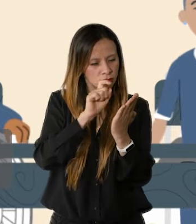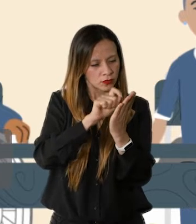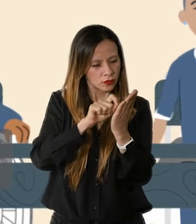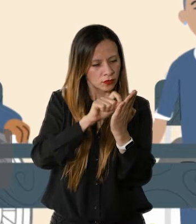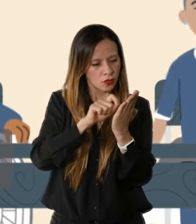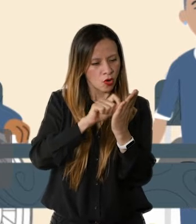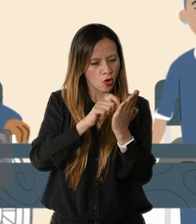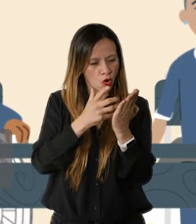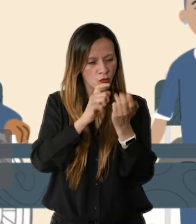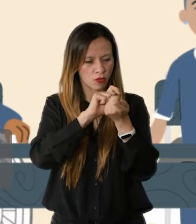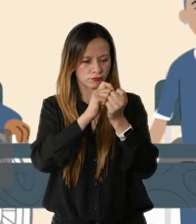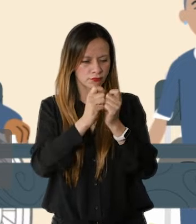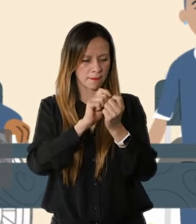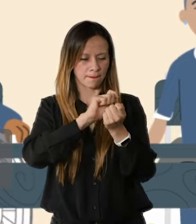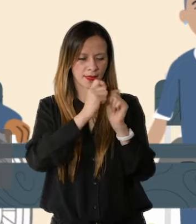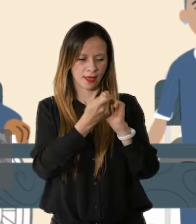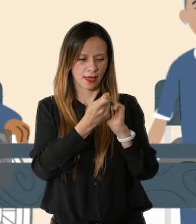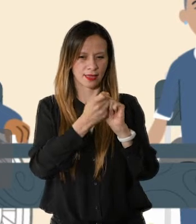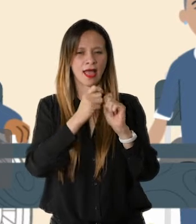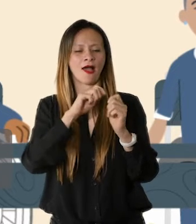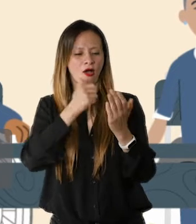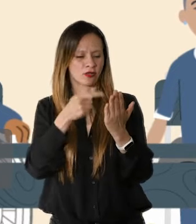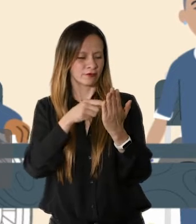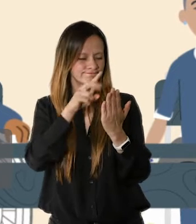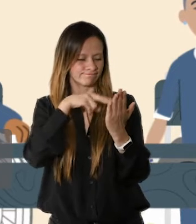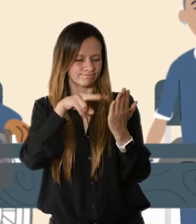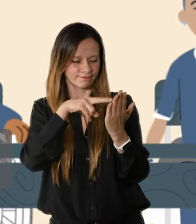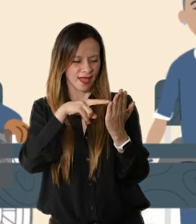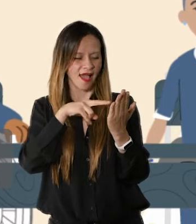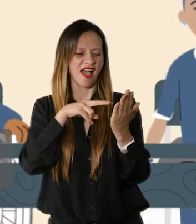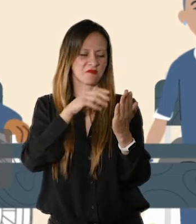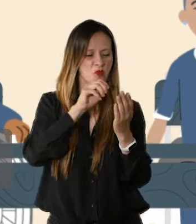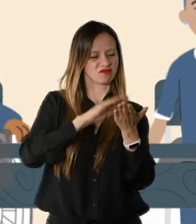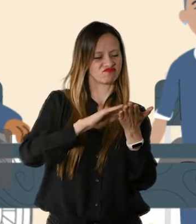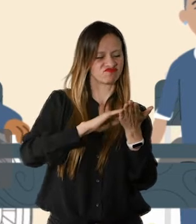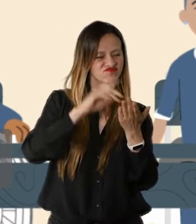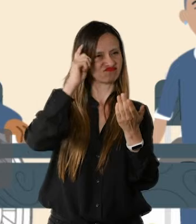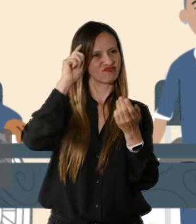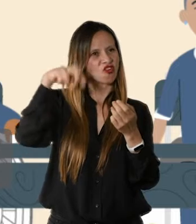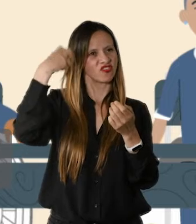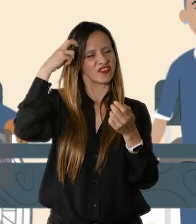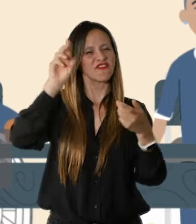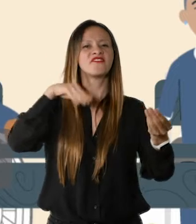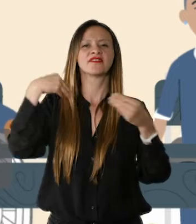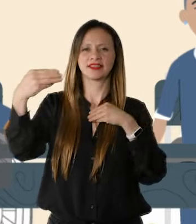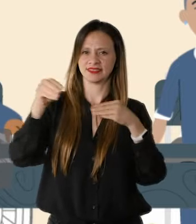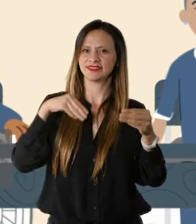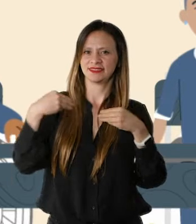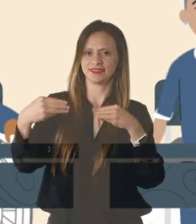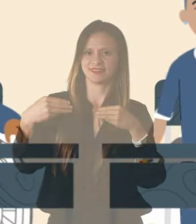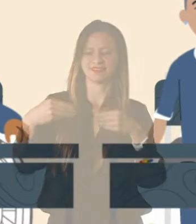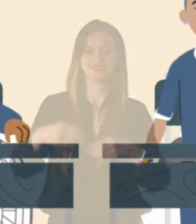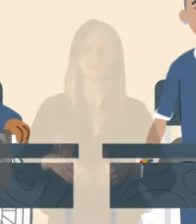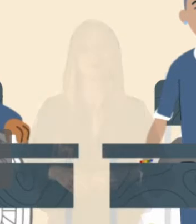habilidades como el control de la atención, la capacidad de planeación y la flexibilidad cognitiva.